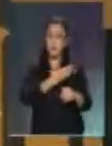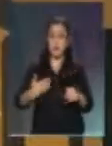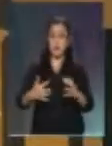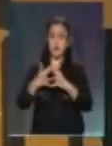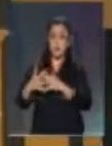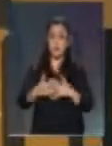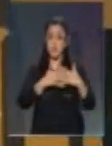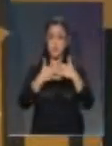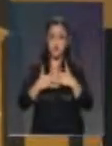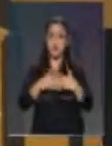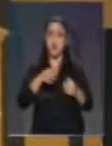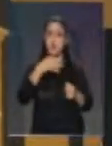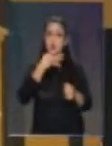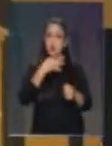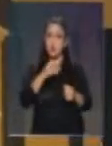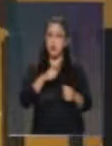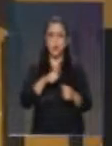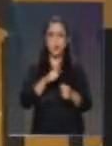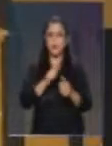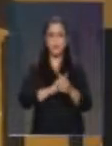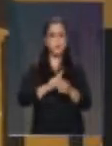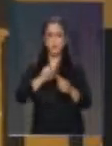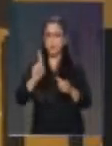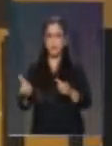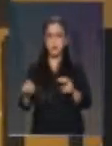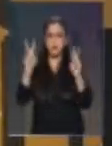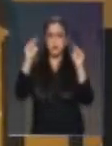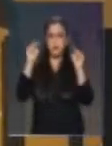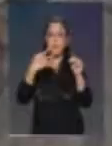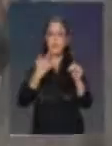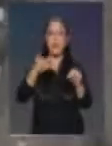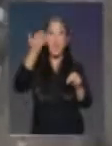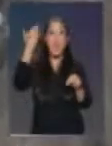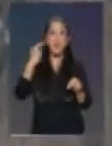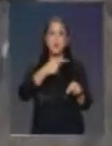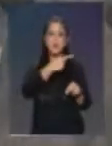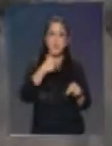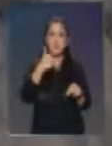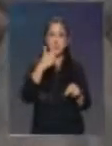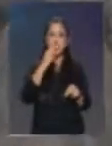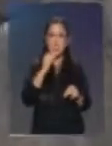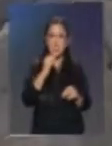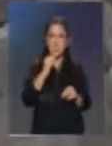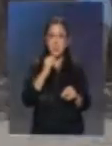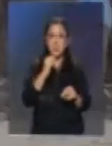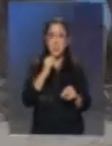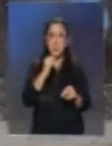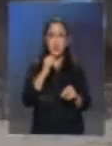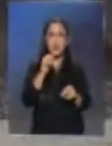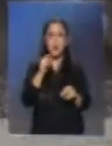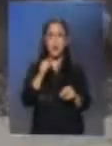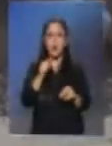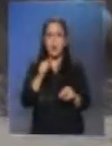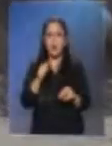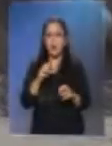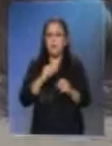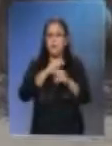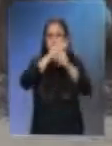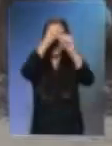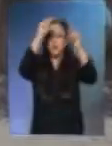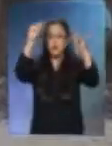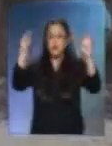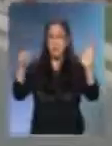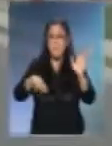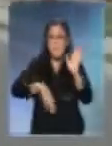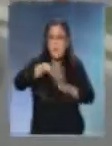acuerdo a pesar de que a lo largo de 160 años fueron el mayor emisor de dióxido de carbono del mundo. Decisiones como esta no